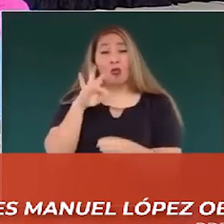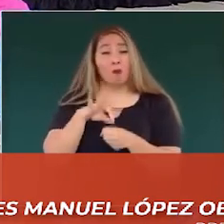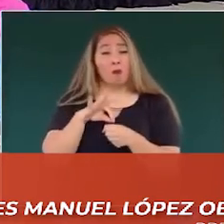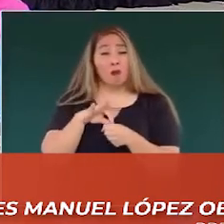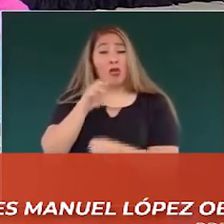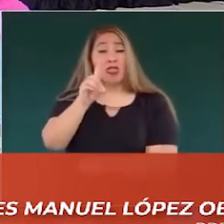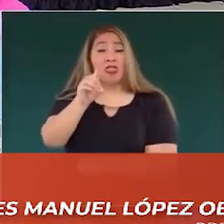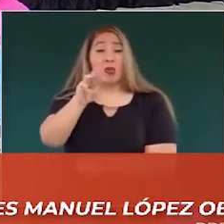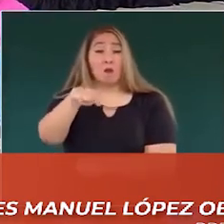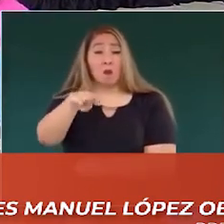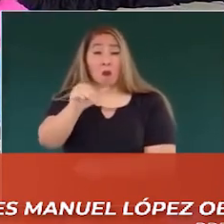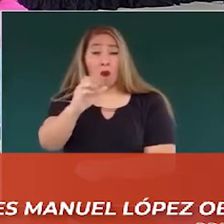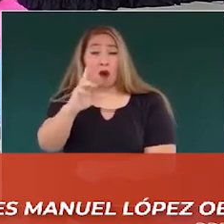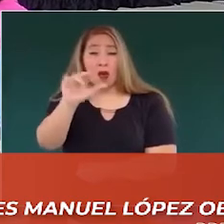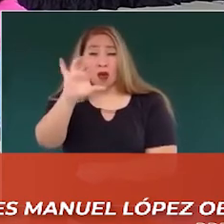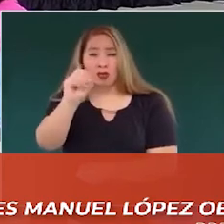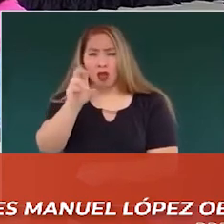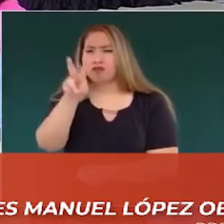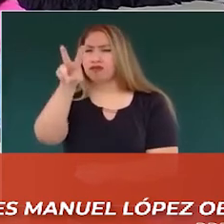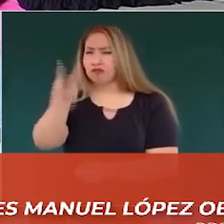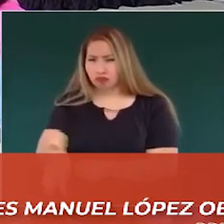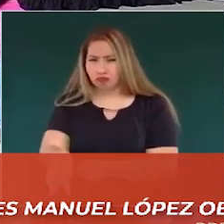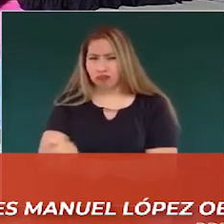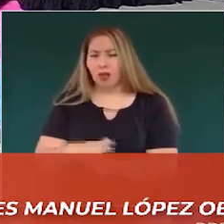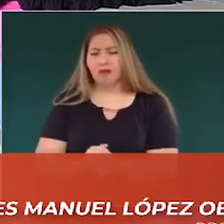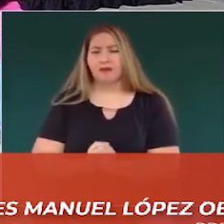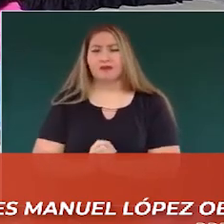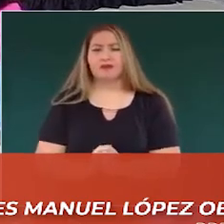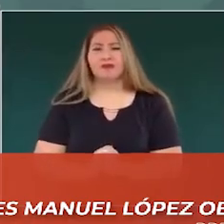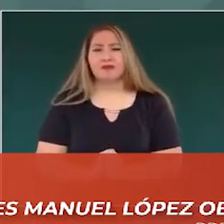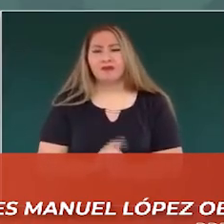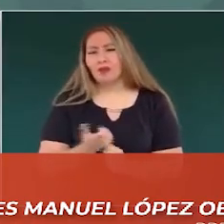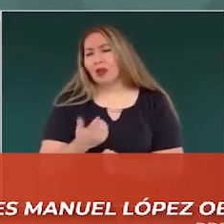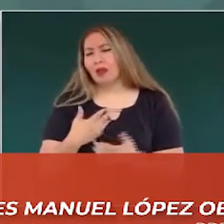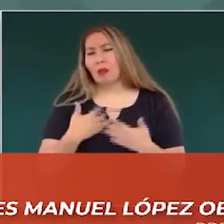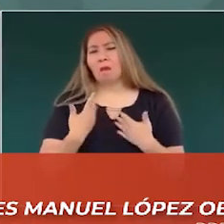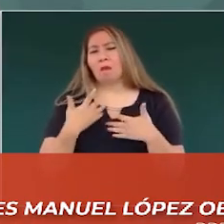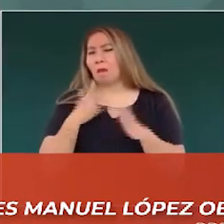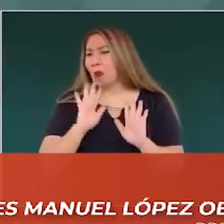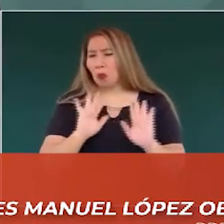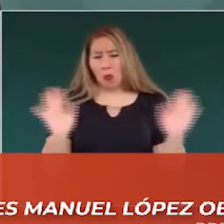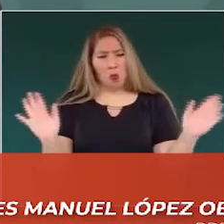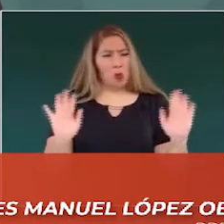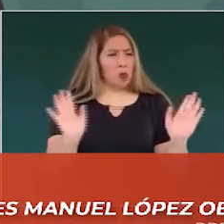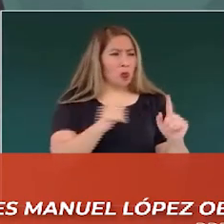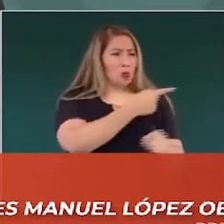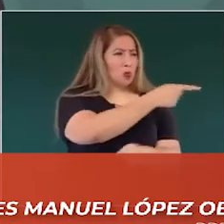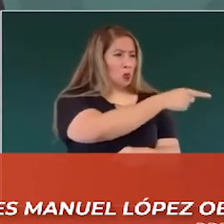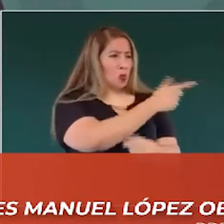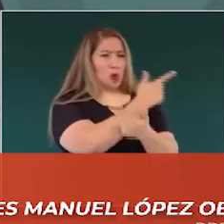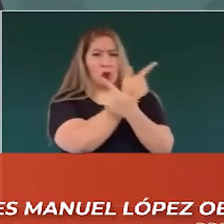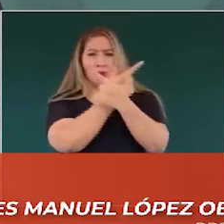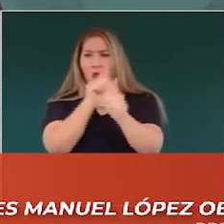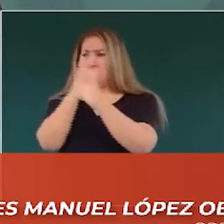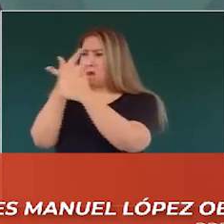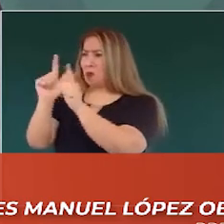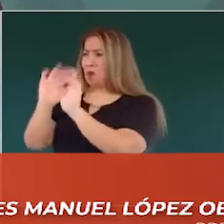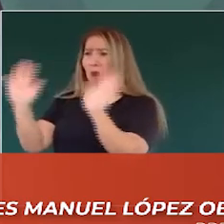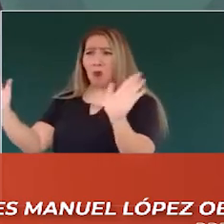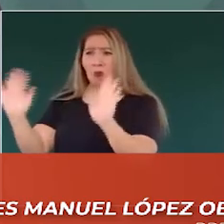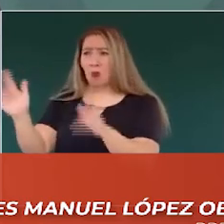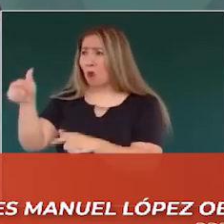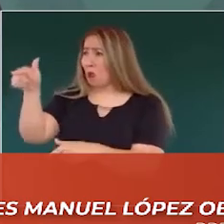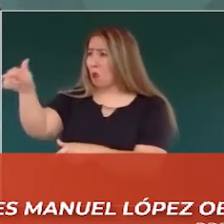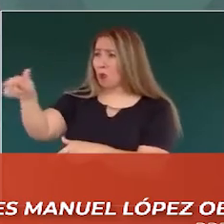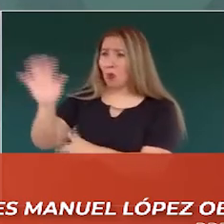Lo demás, somos libres, el gobierno garantiza el derecho